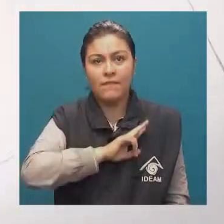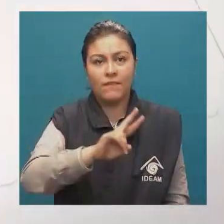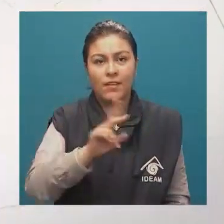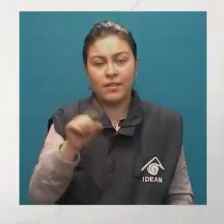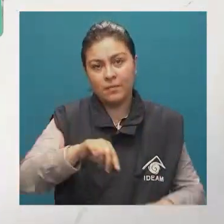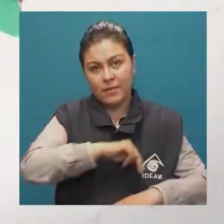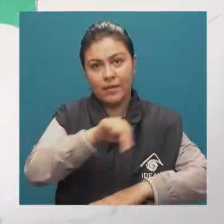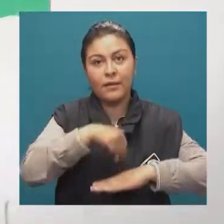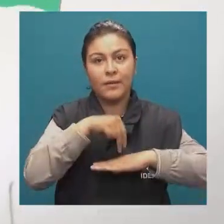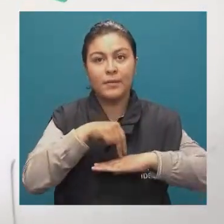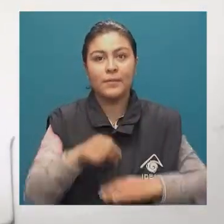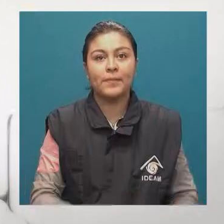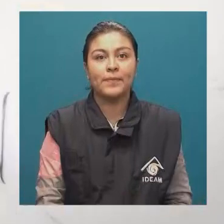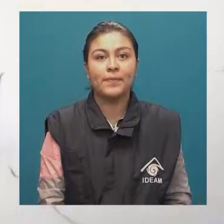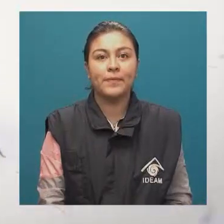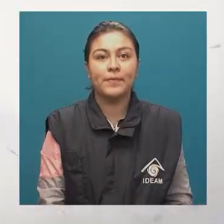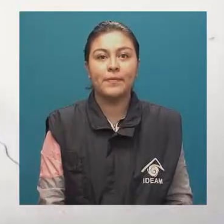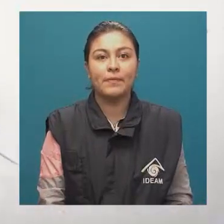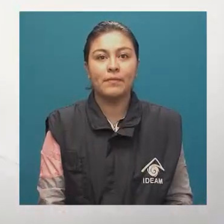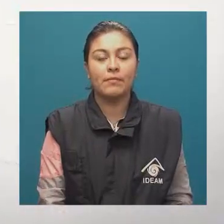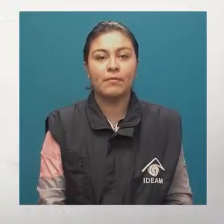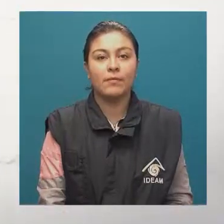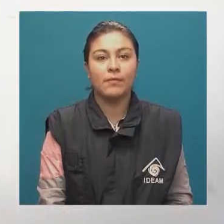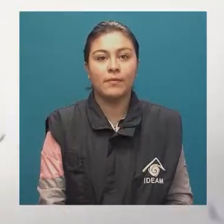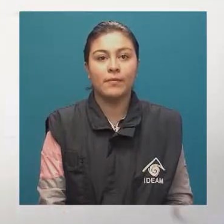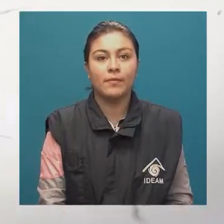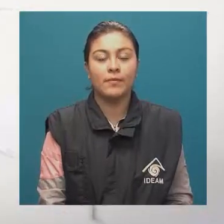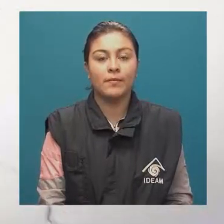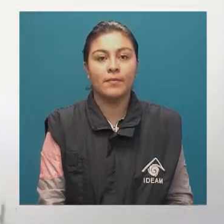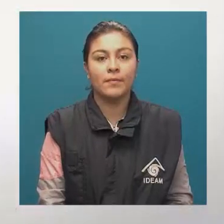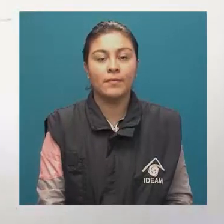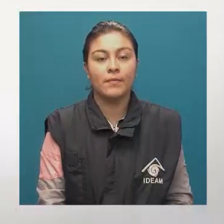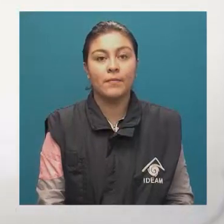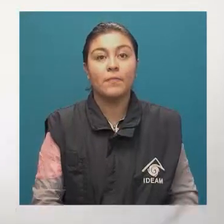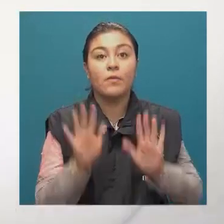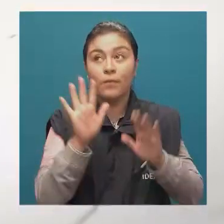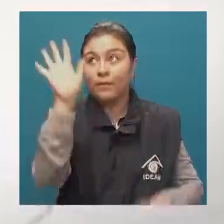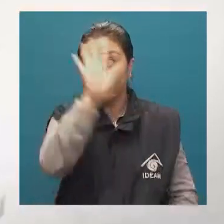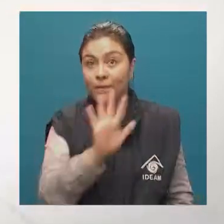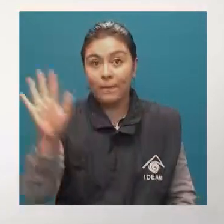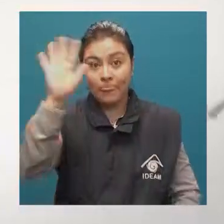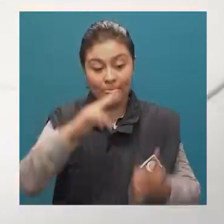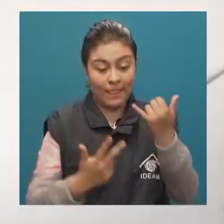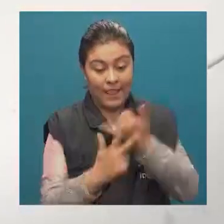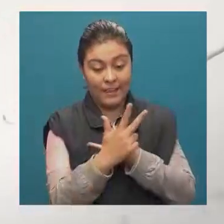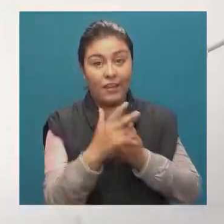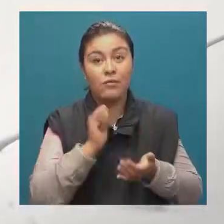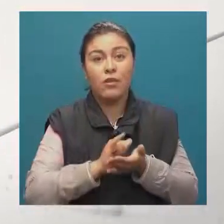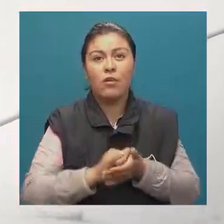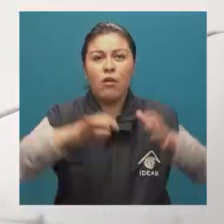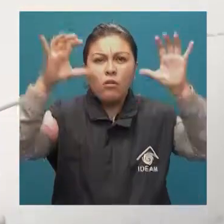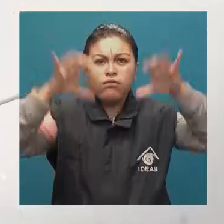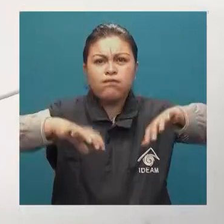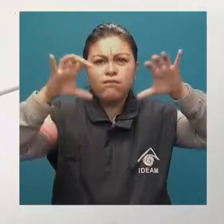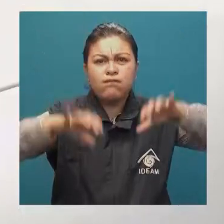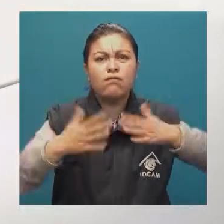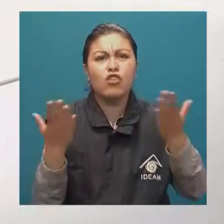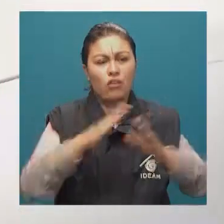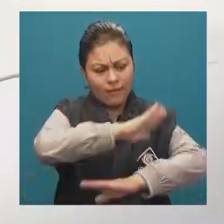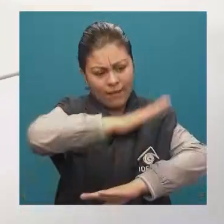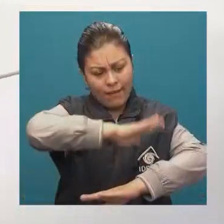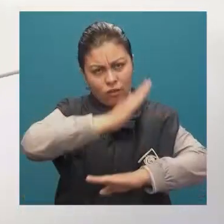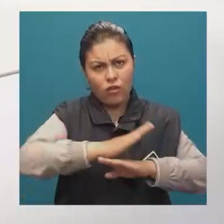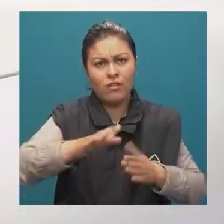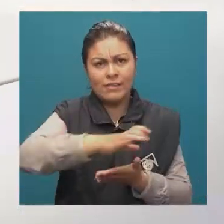En la región andina se observan lluvias que se extienden arriba de Antioquia, Santander, Cundinamarca, Boyacá, con lloviznas en Tolima, el Eje